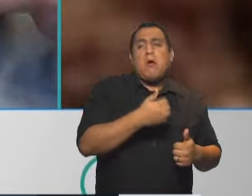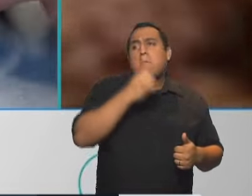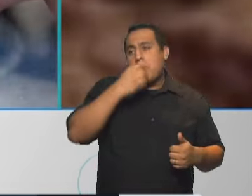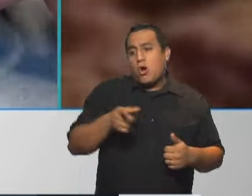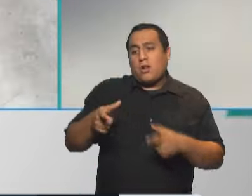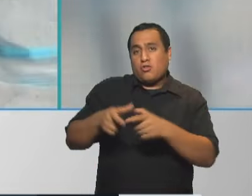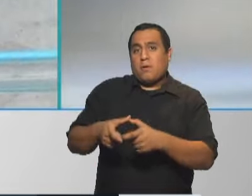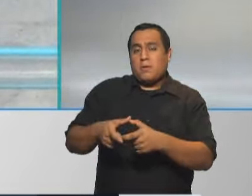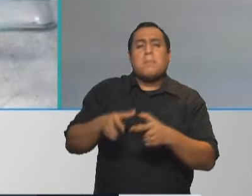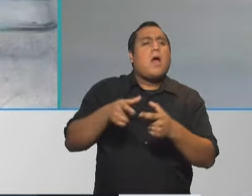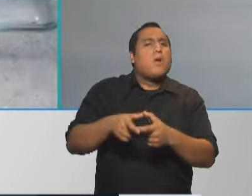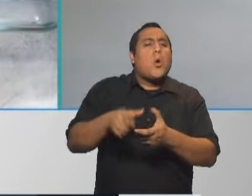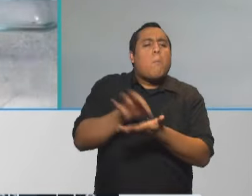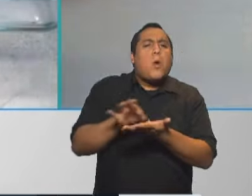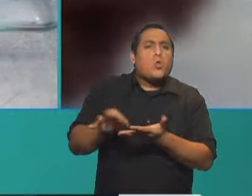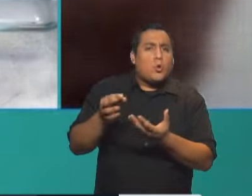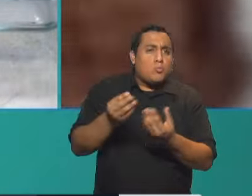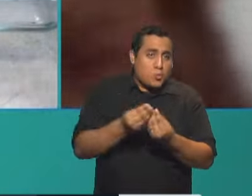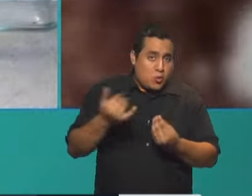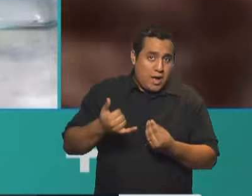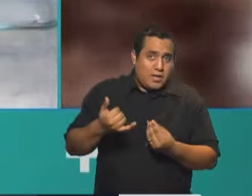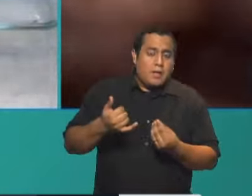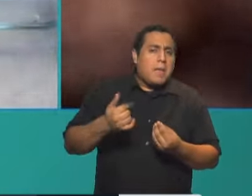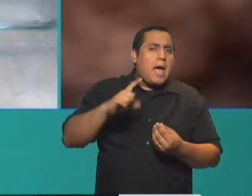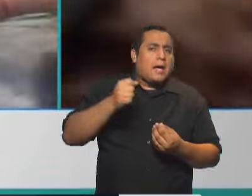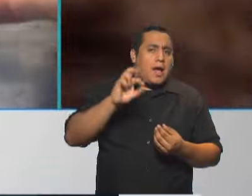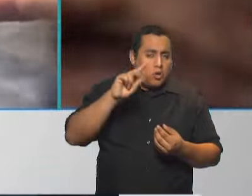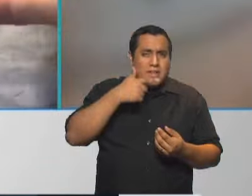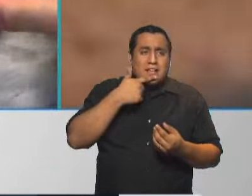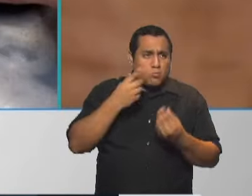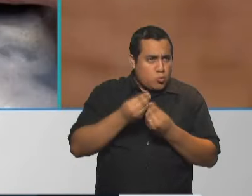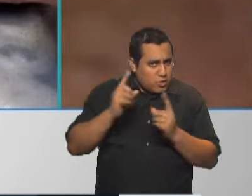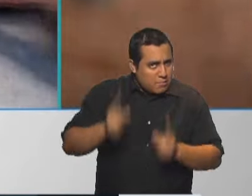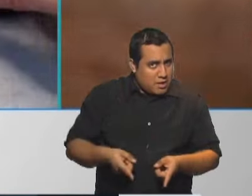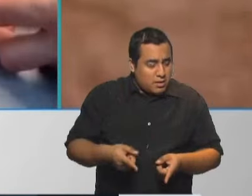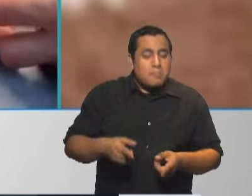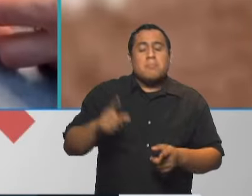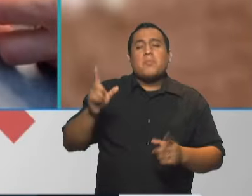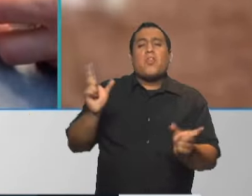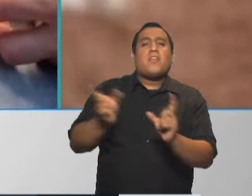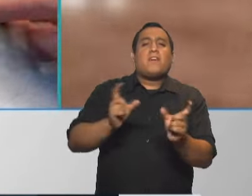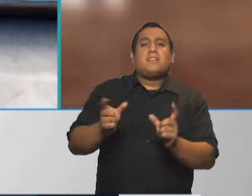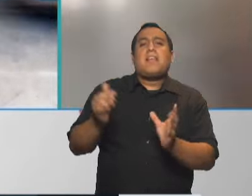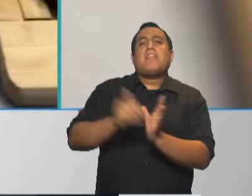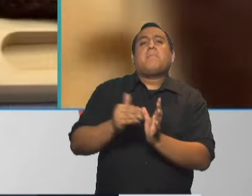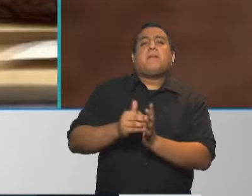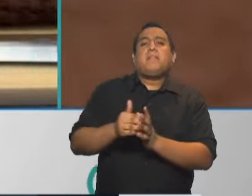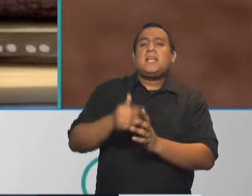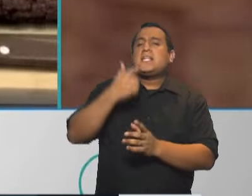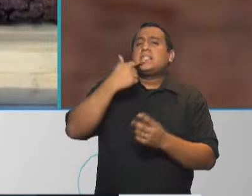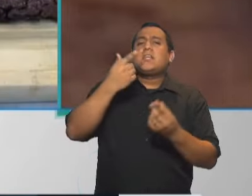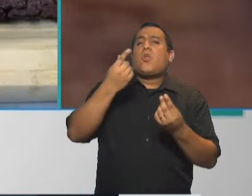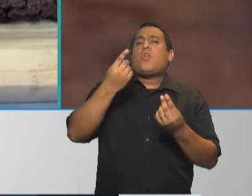brownie de porotos no en sí quizás la diferencia lo vamos a hacer con que le demos el sabor dulce